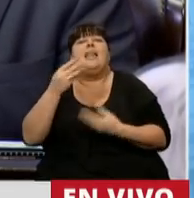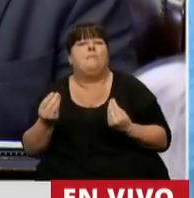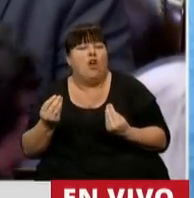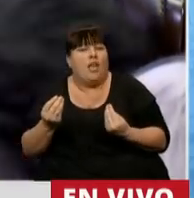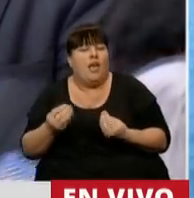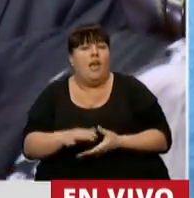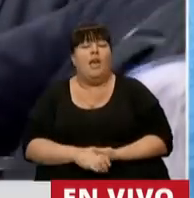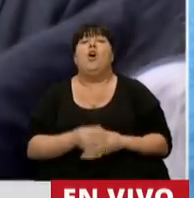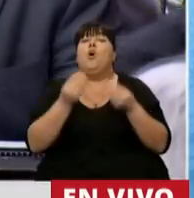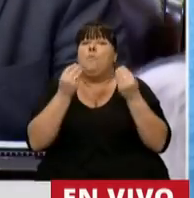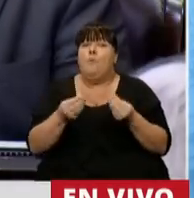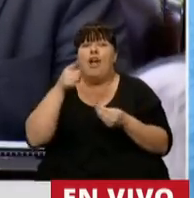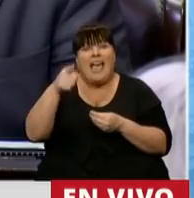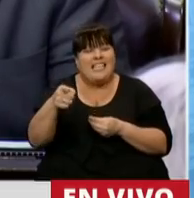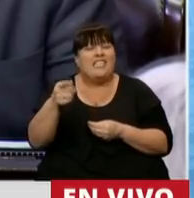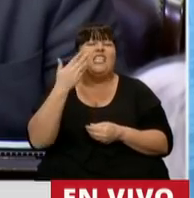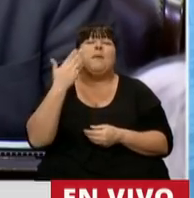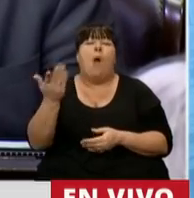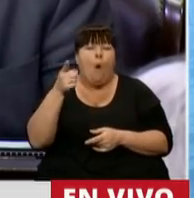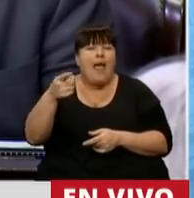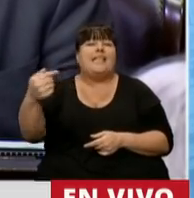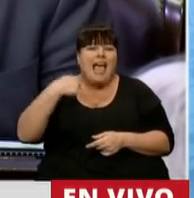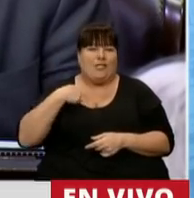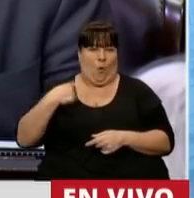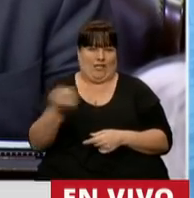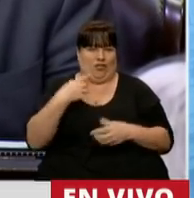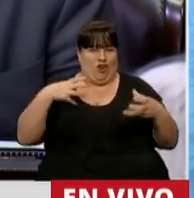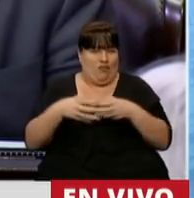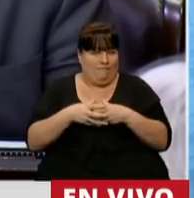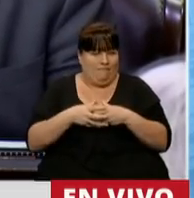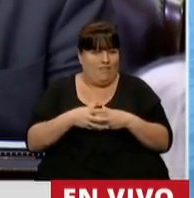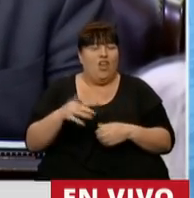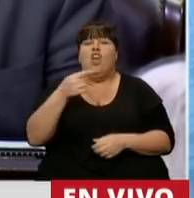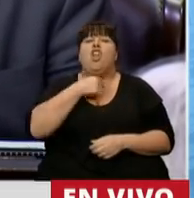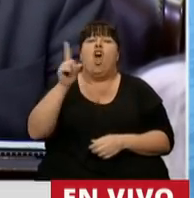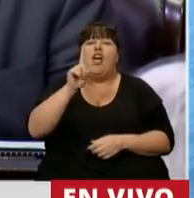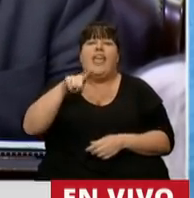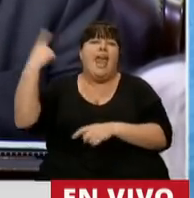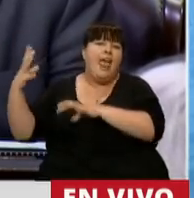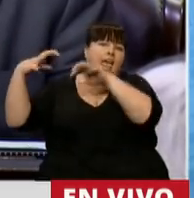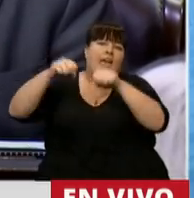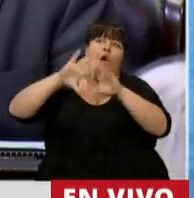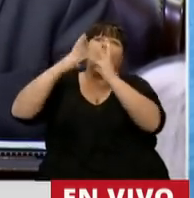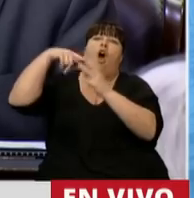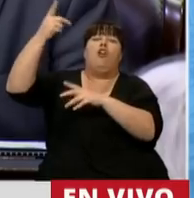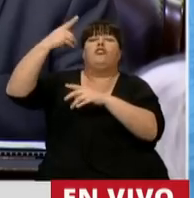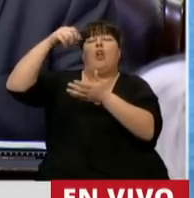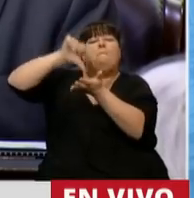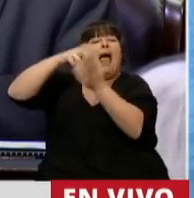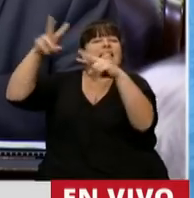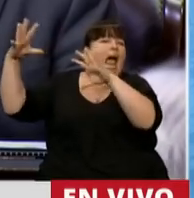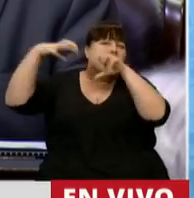Porque esos canallas son nuestros canallas. No queríamos la internacionalización,